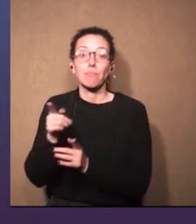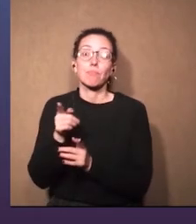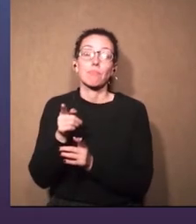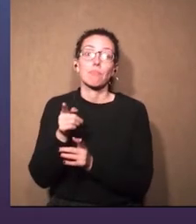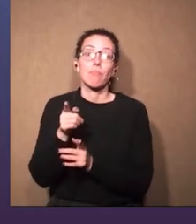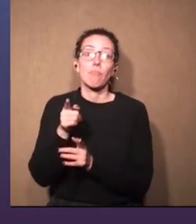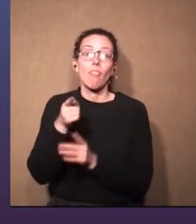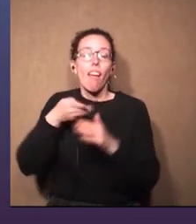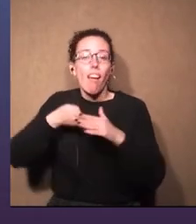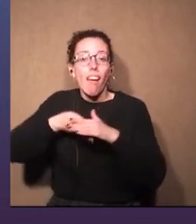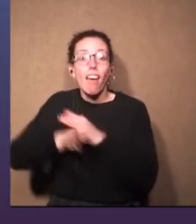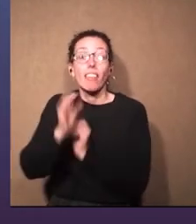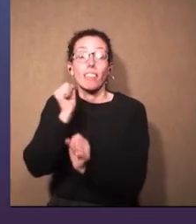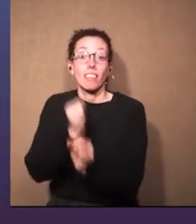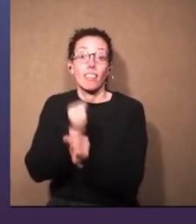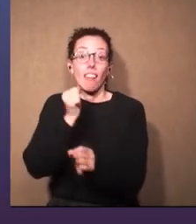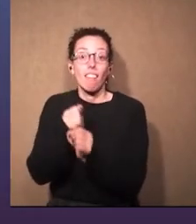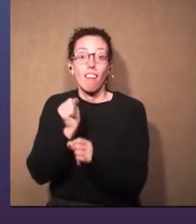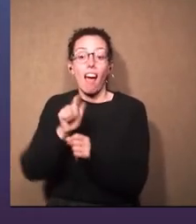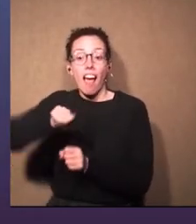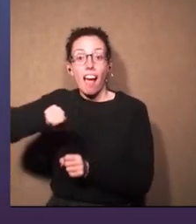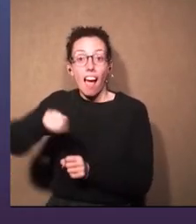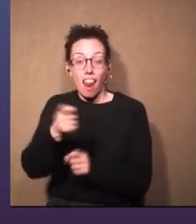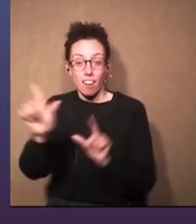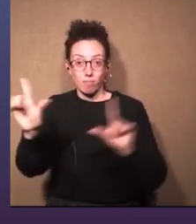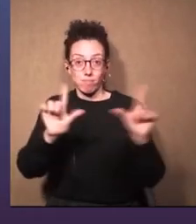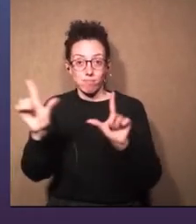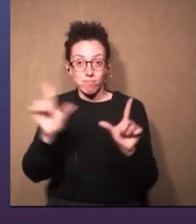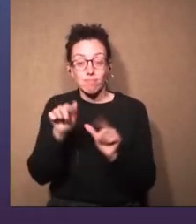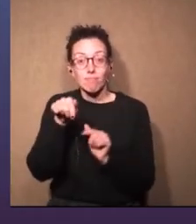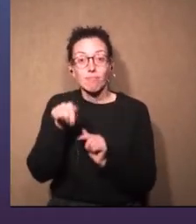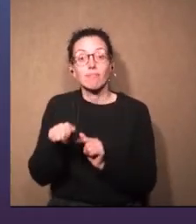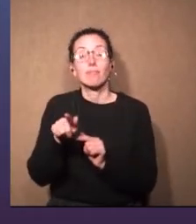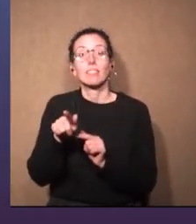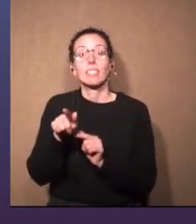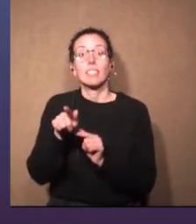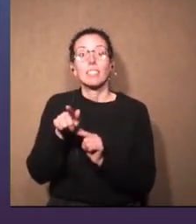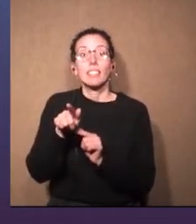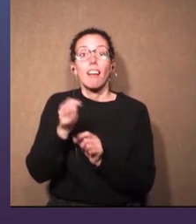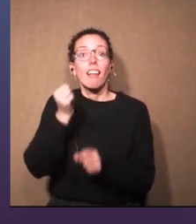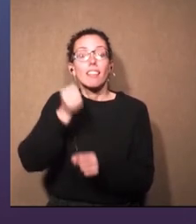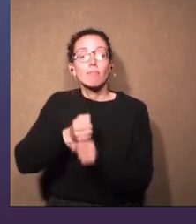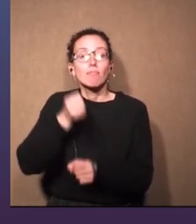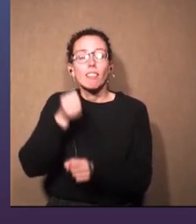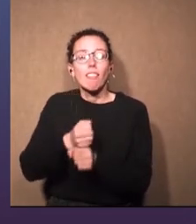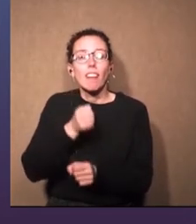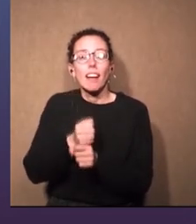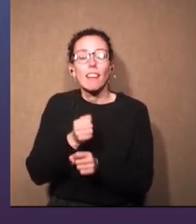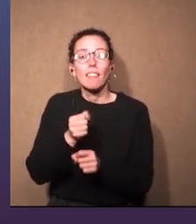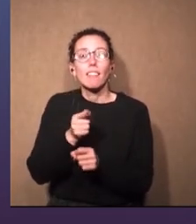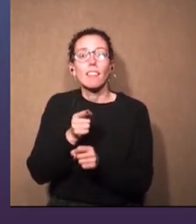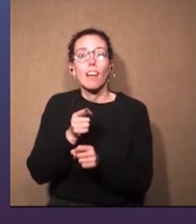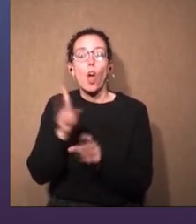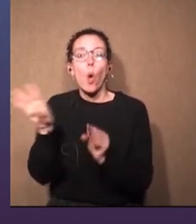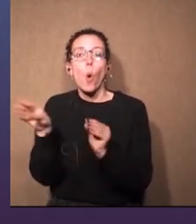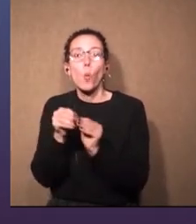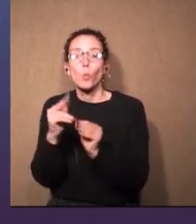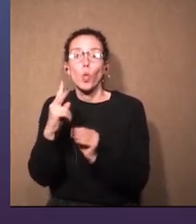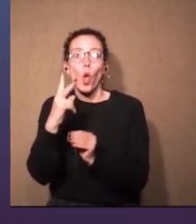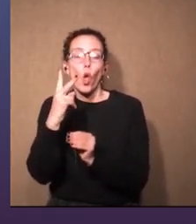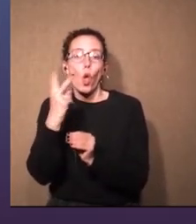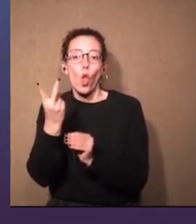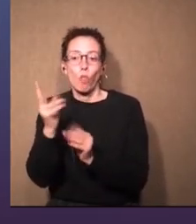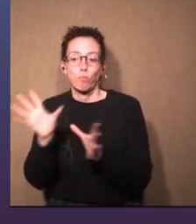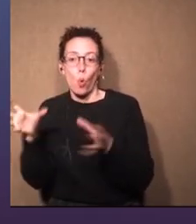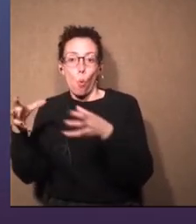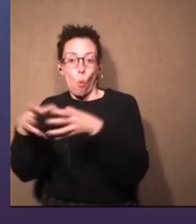Luego entré a trabajar en un canal de televisión y trabajaba con dos